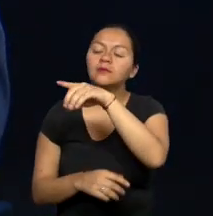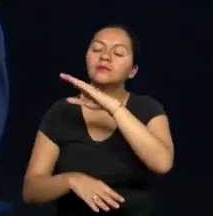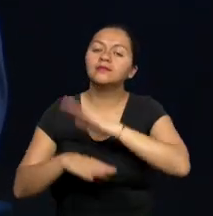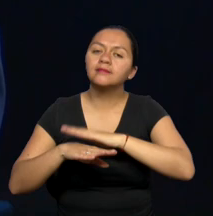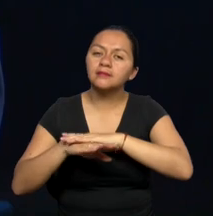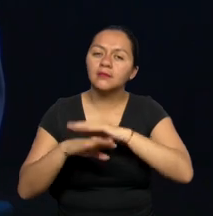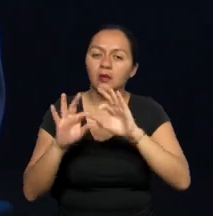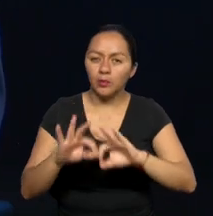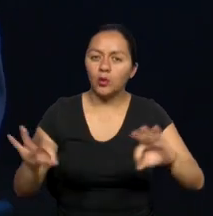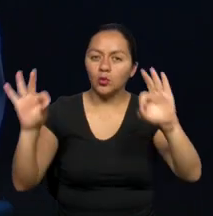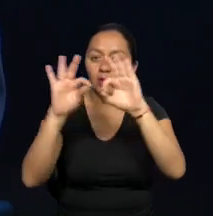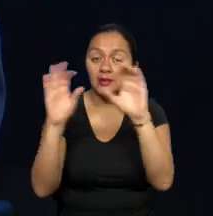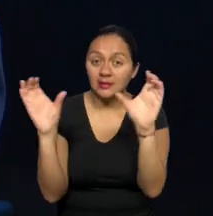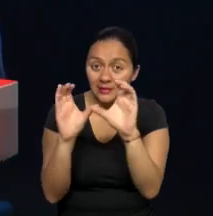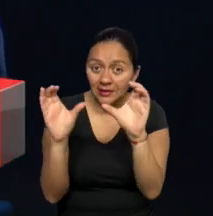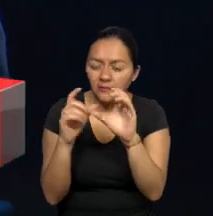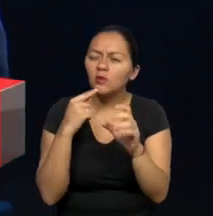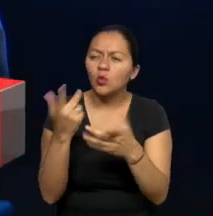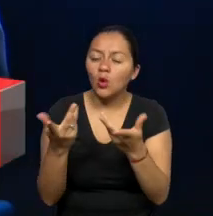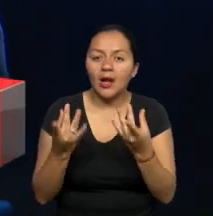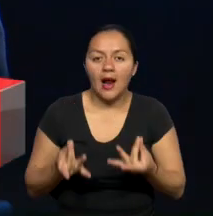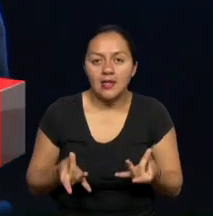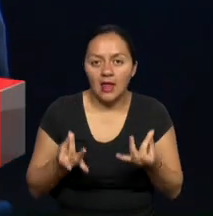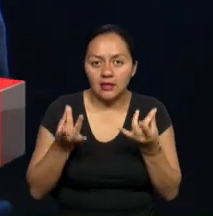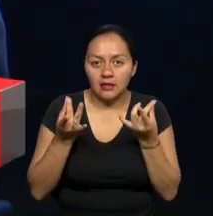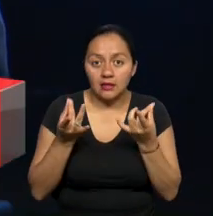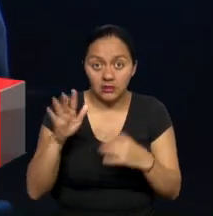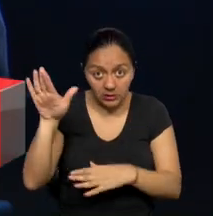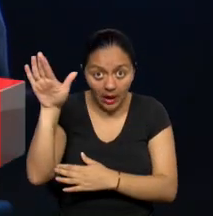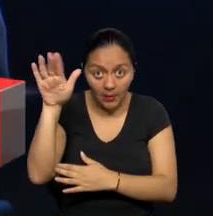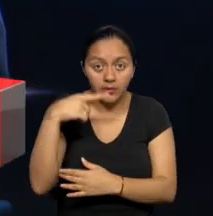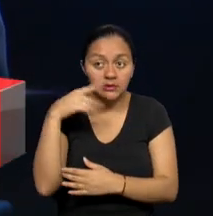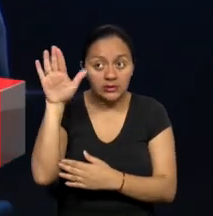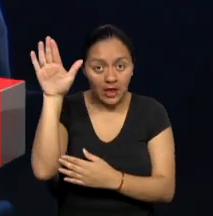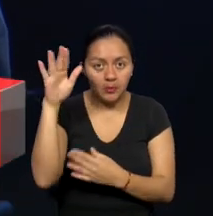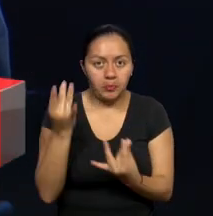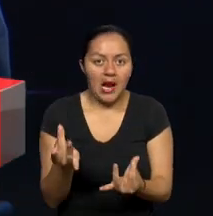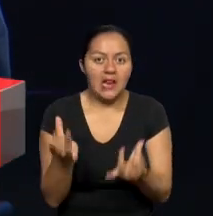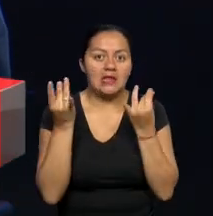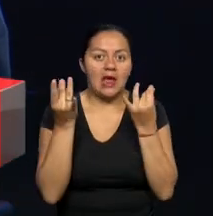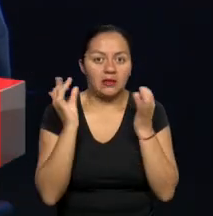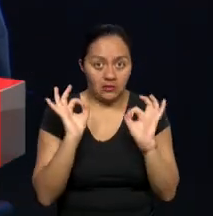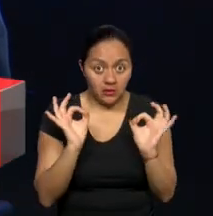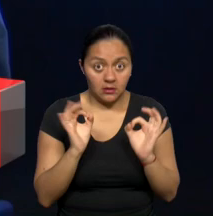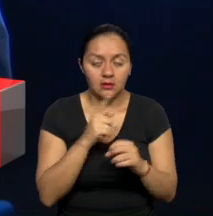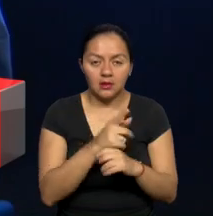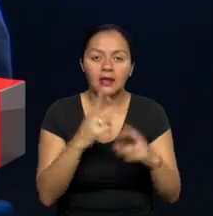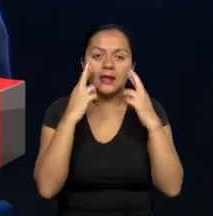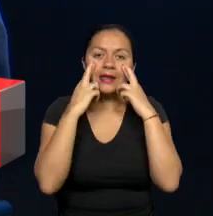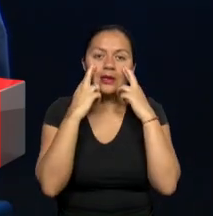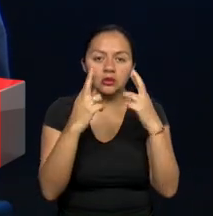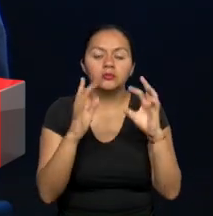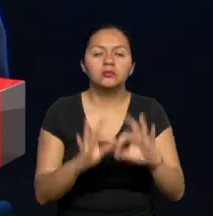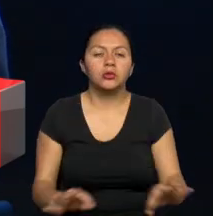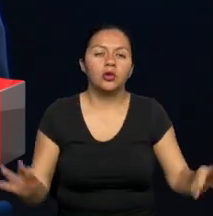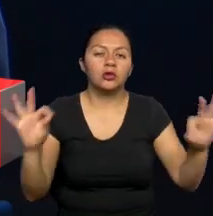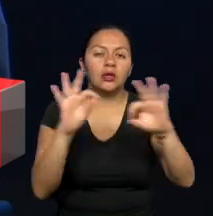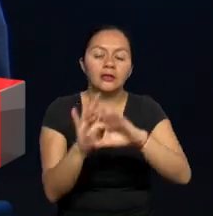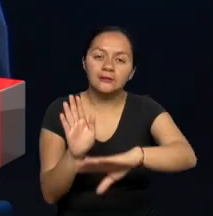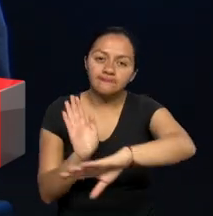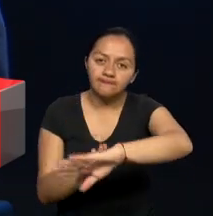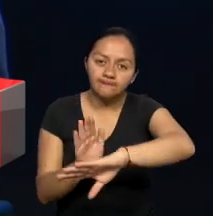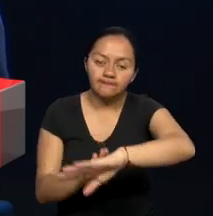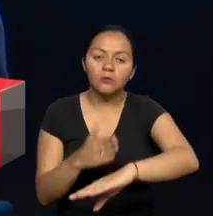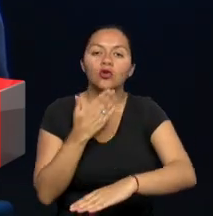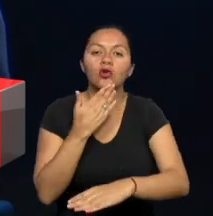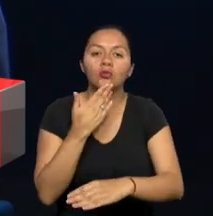porque creemos que la calidad que da el CECAP tiene un reconocimiento, ¿no es cierto? Y creo que esa es la parte vital de reconocer el ámbito